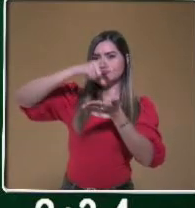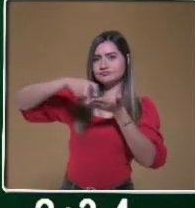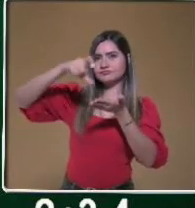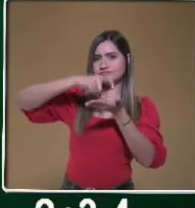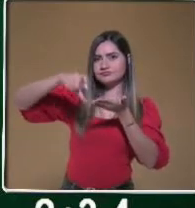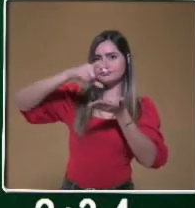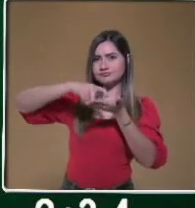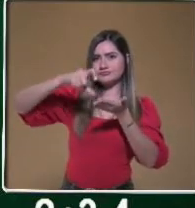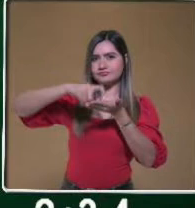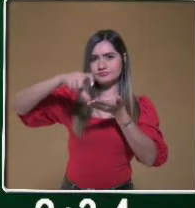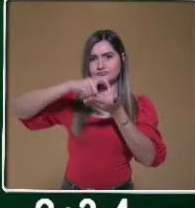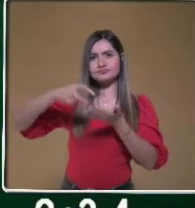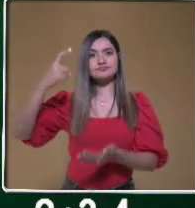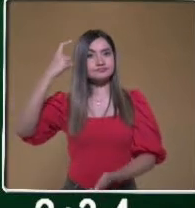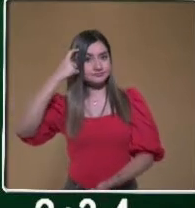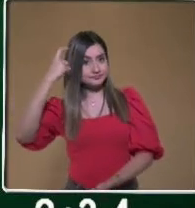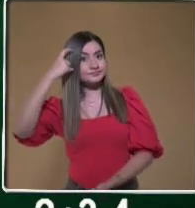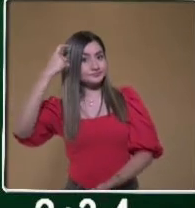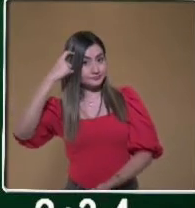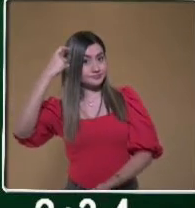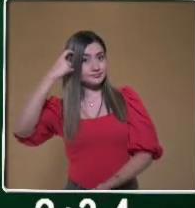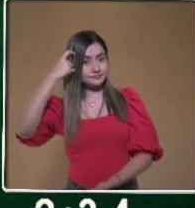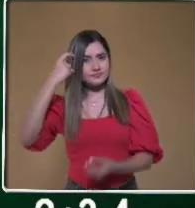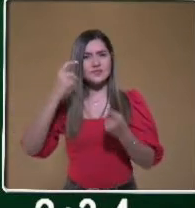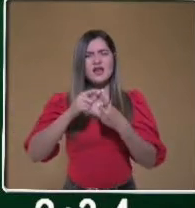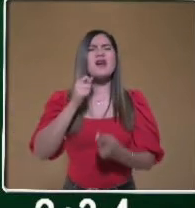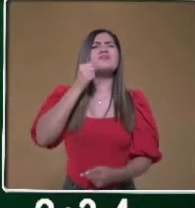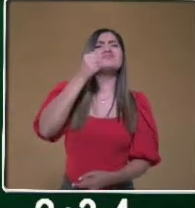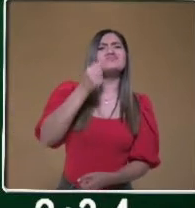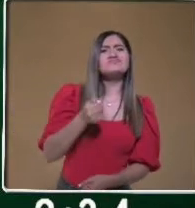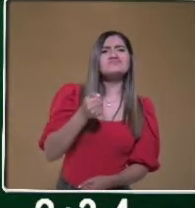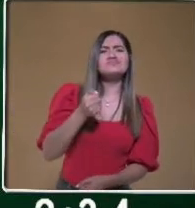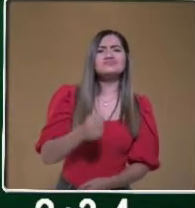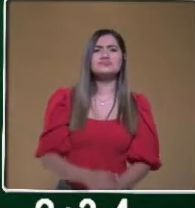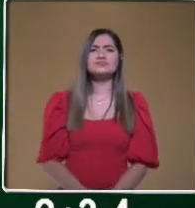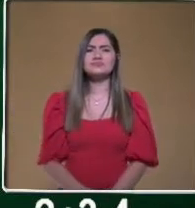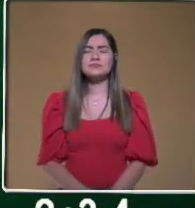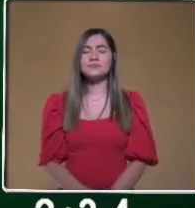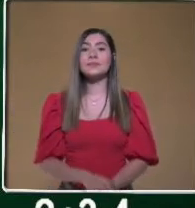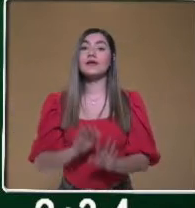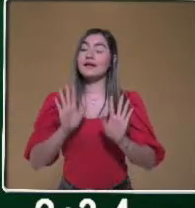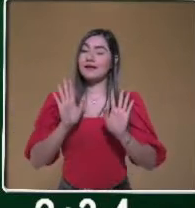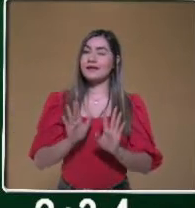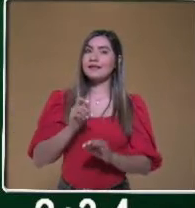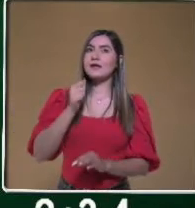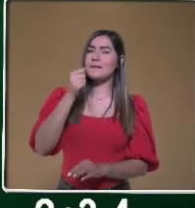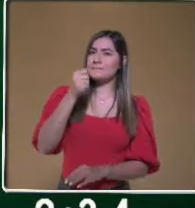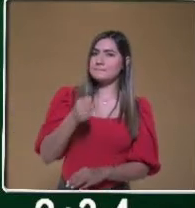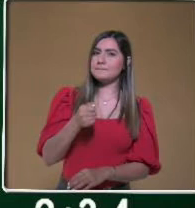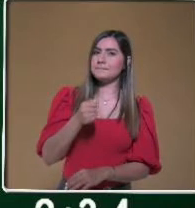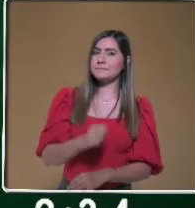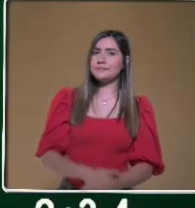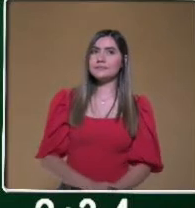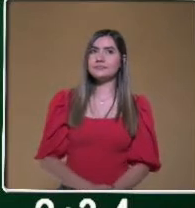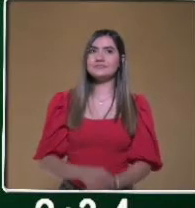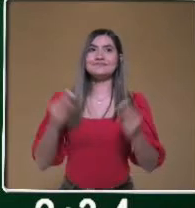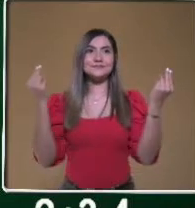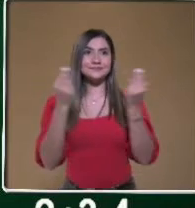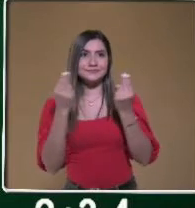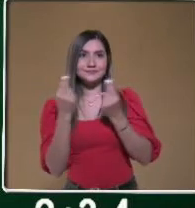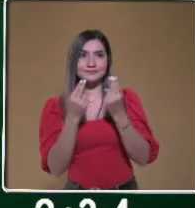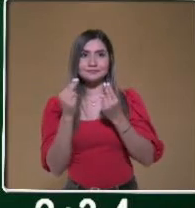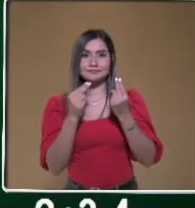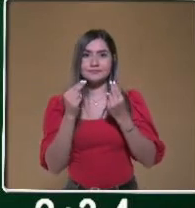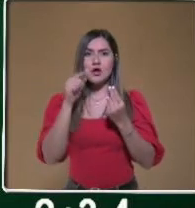consciente. ¿Pero qué es un consumo consciente? Un consumo consciente requiere que tengas